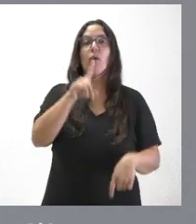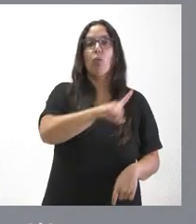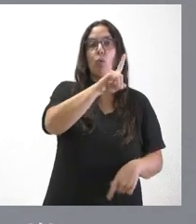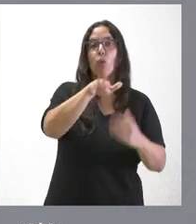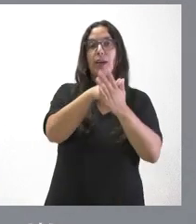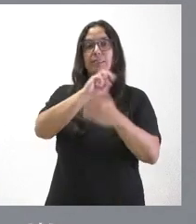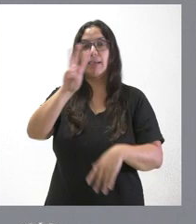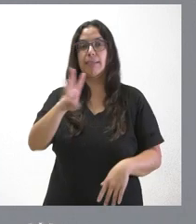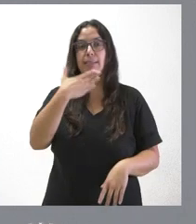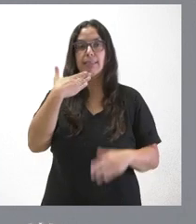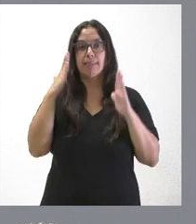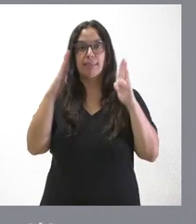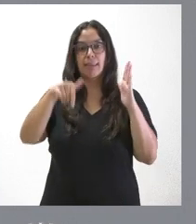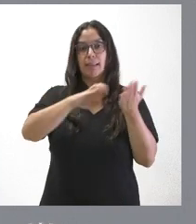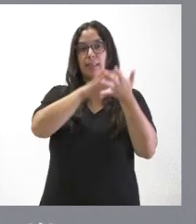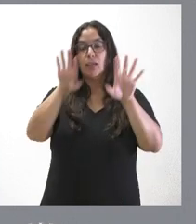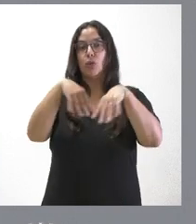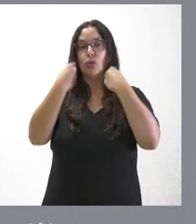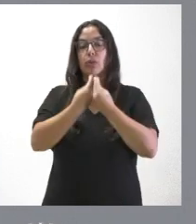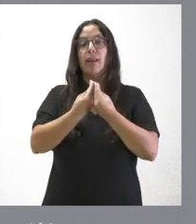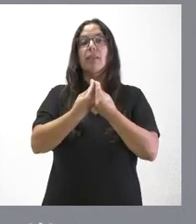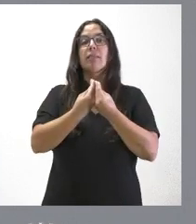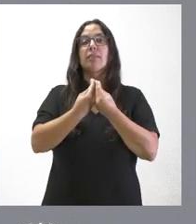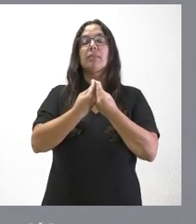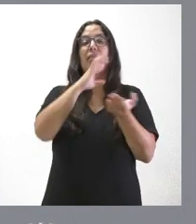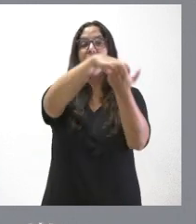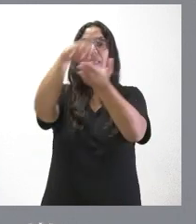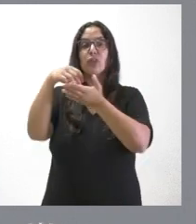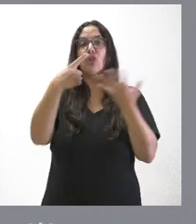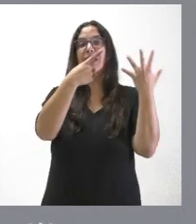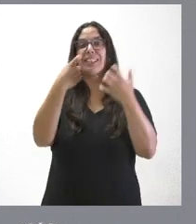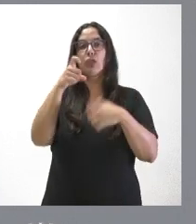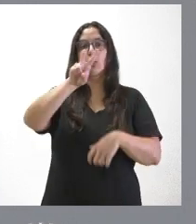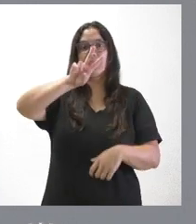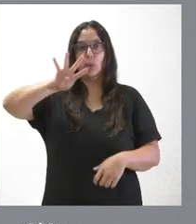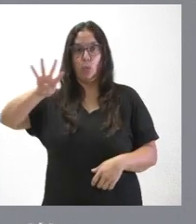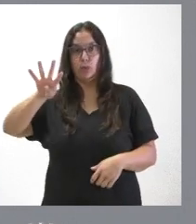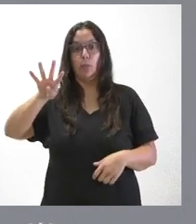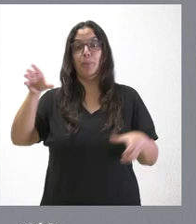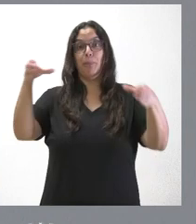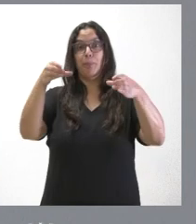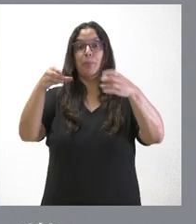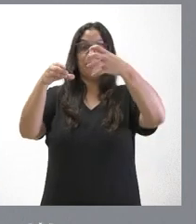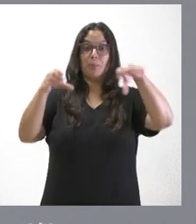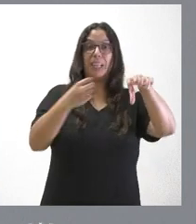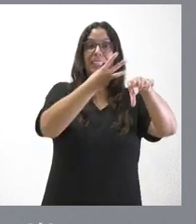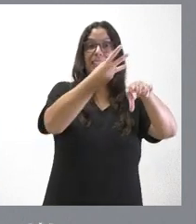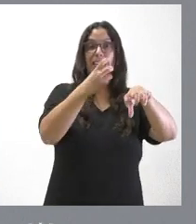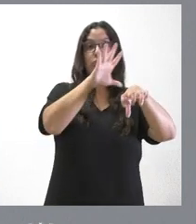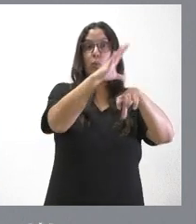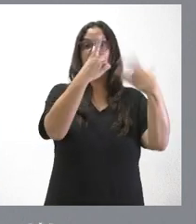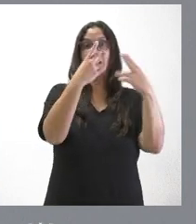y tres años en Castilla y León, total de 624 centros, de ellos 356